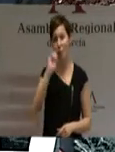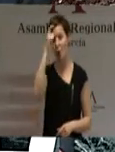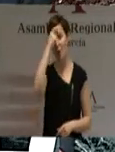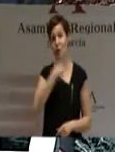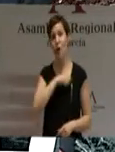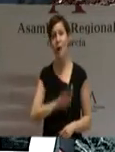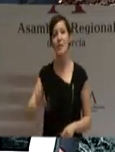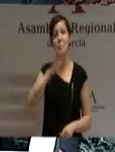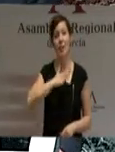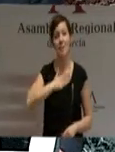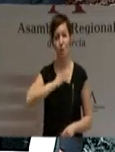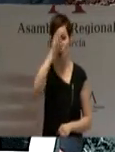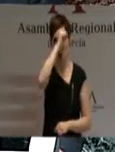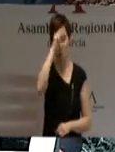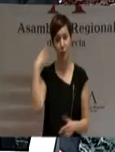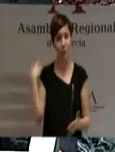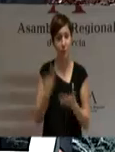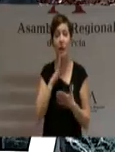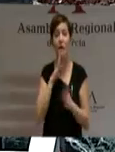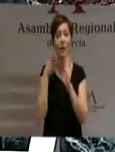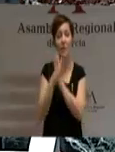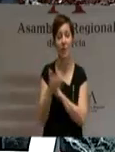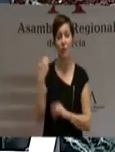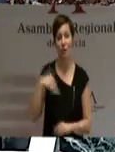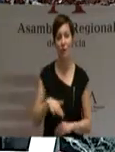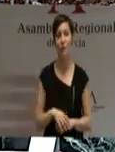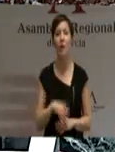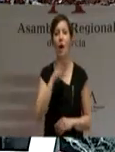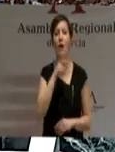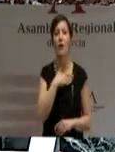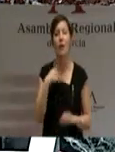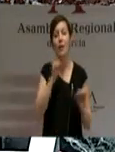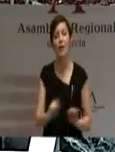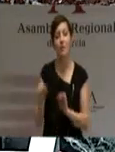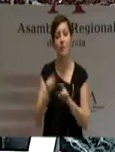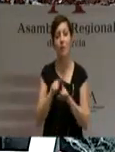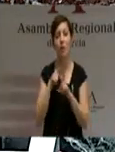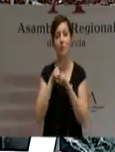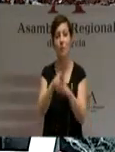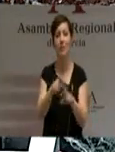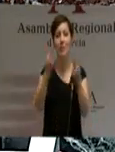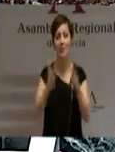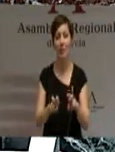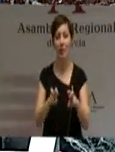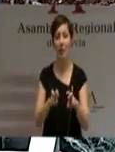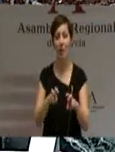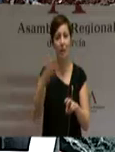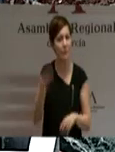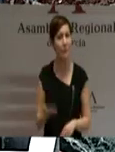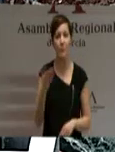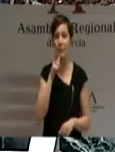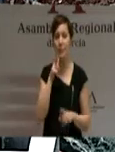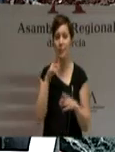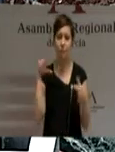he hecho con la manifiesta voluntad de fijar posición respecto de asuntos trascendentales para la política española. Creo